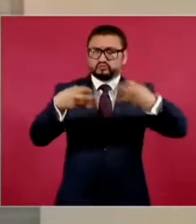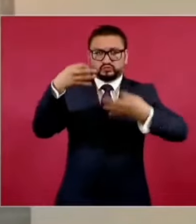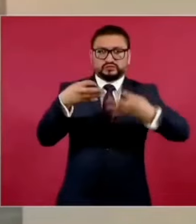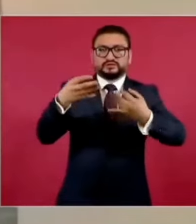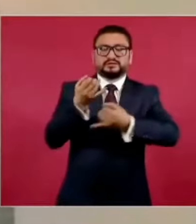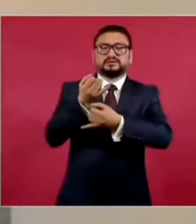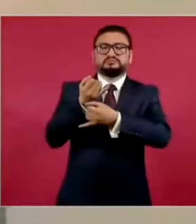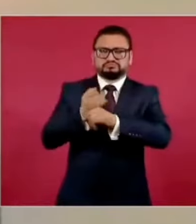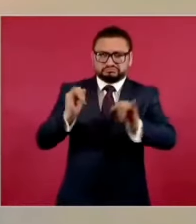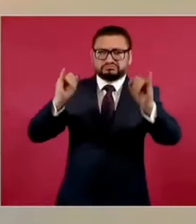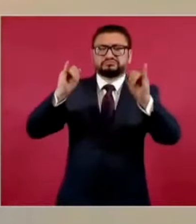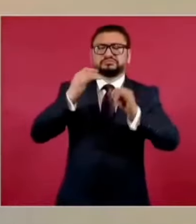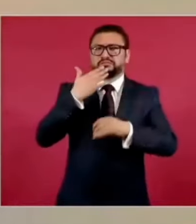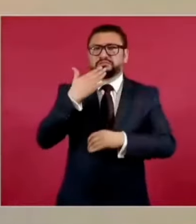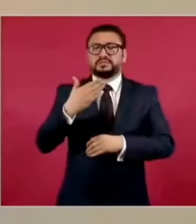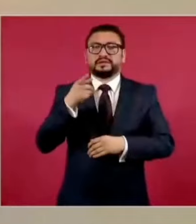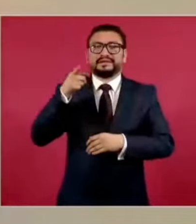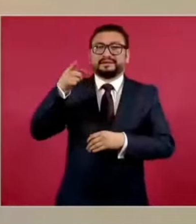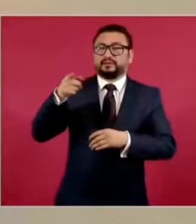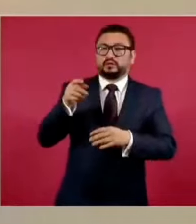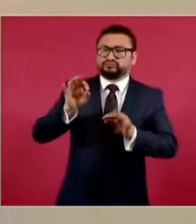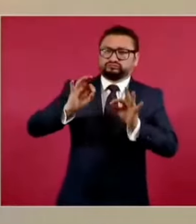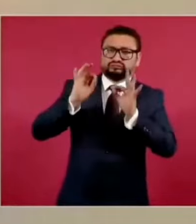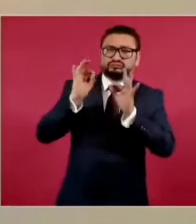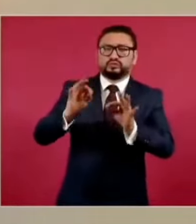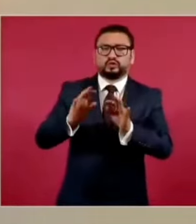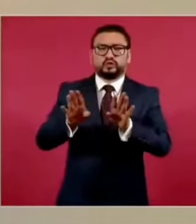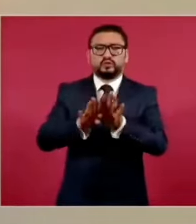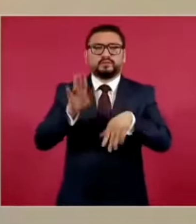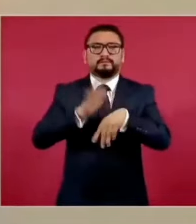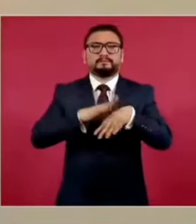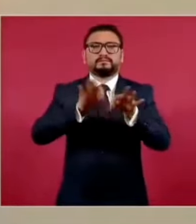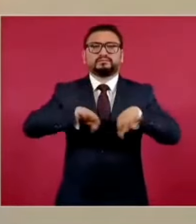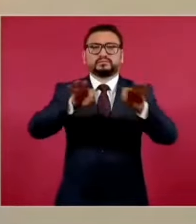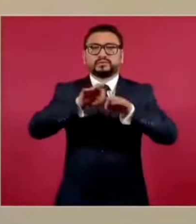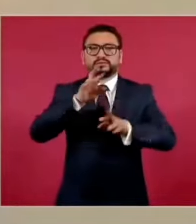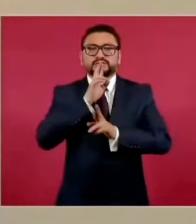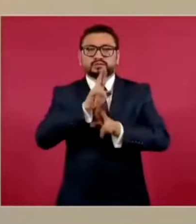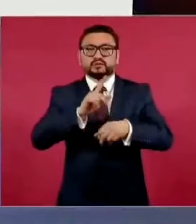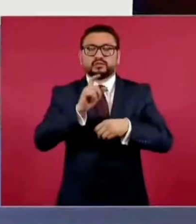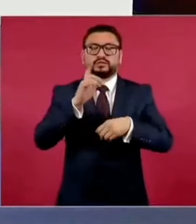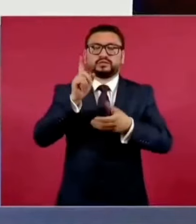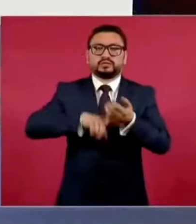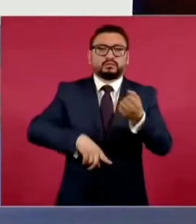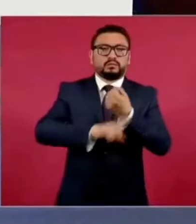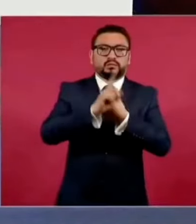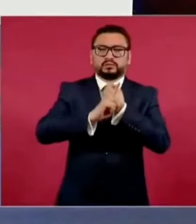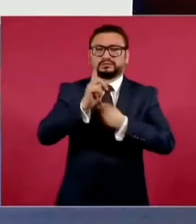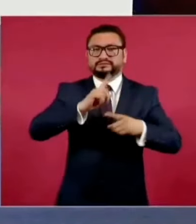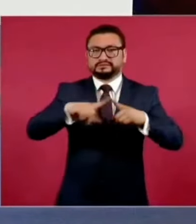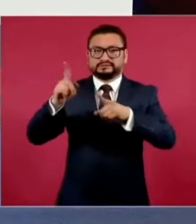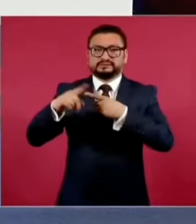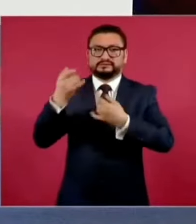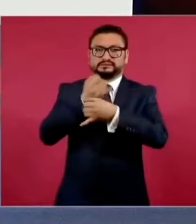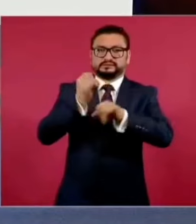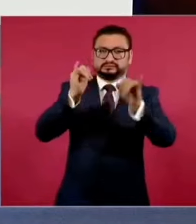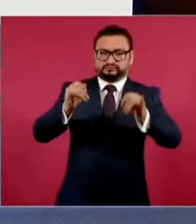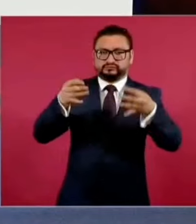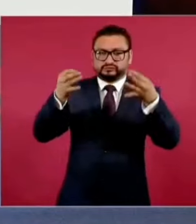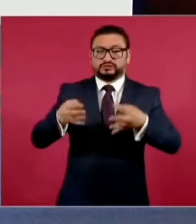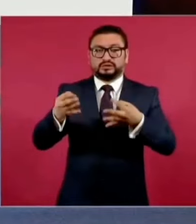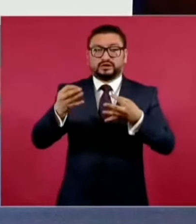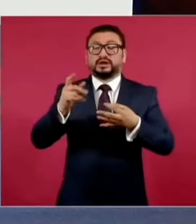independiente, que esté legitimado, pero sobre todo que resuelva sus problemáticas con independencias